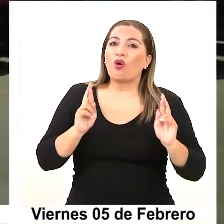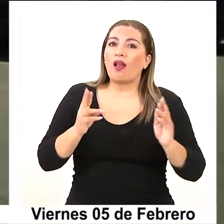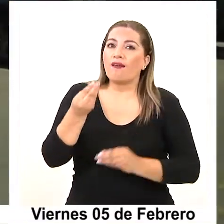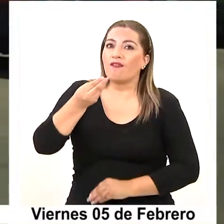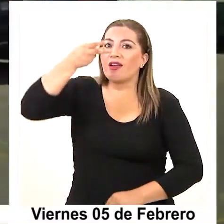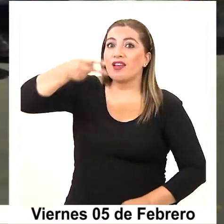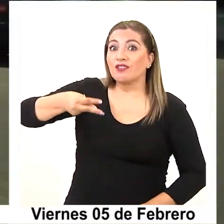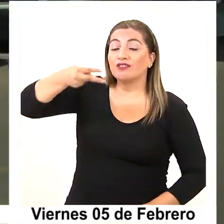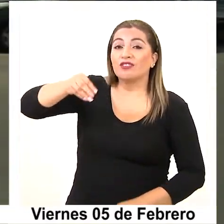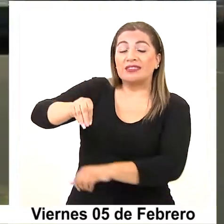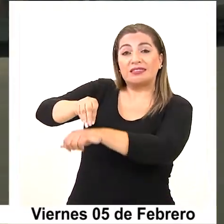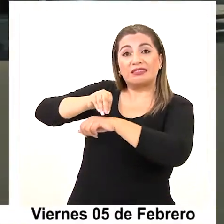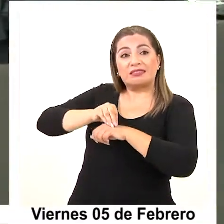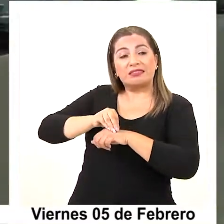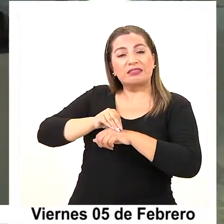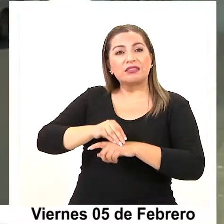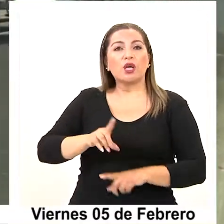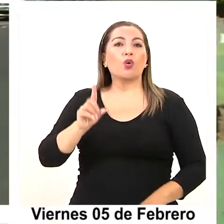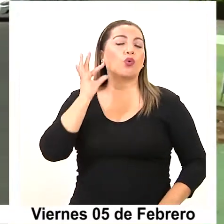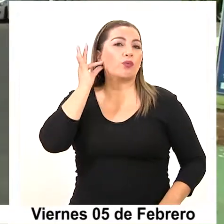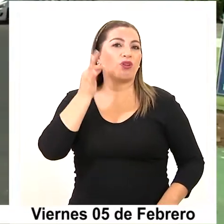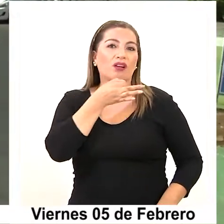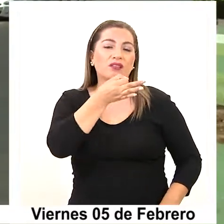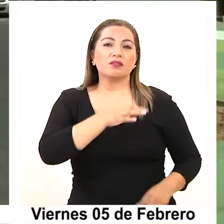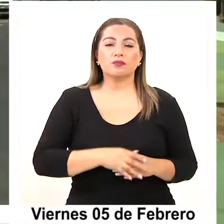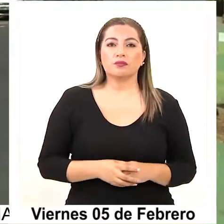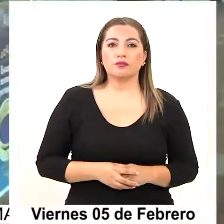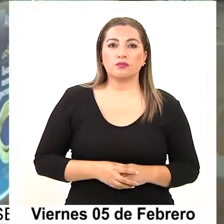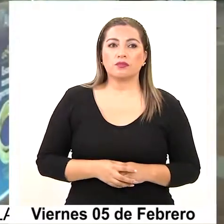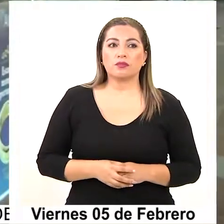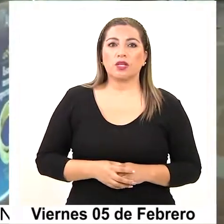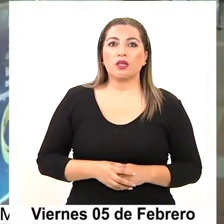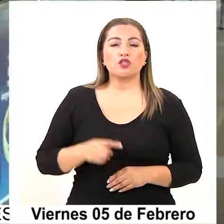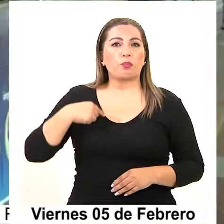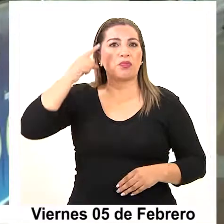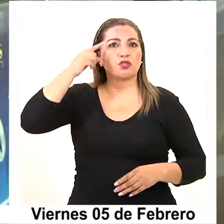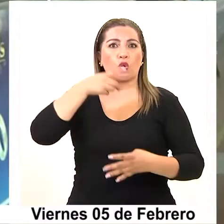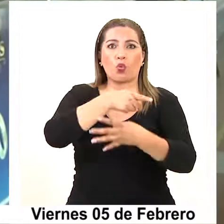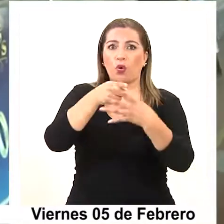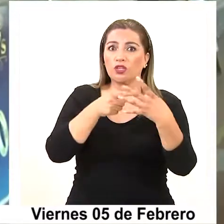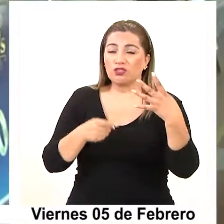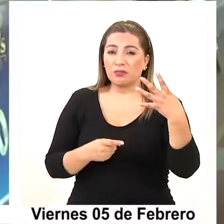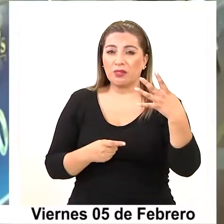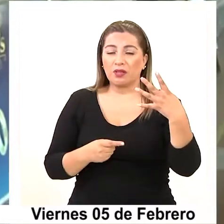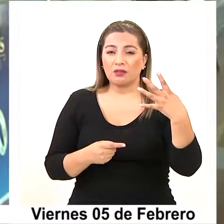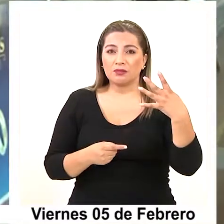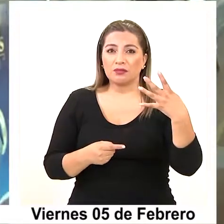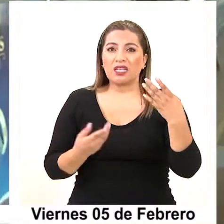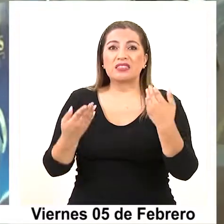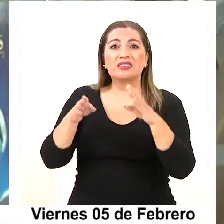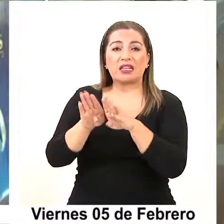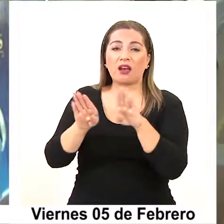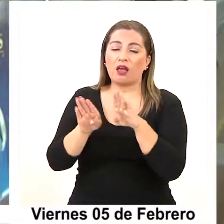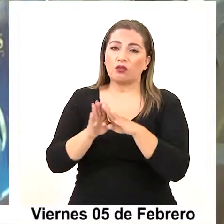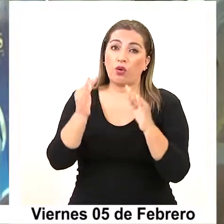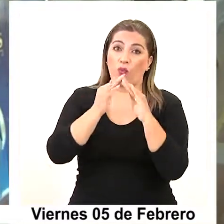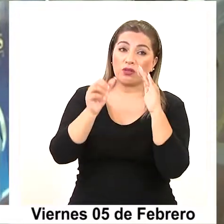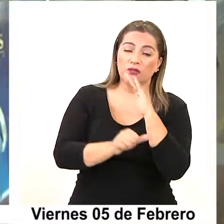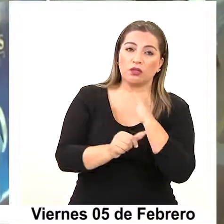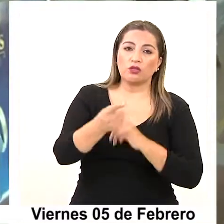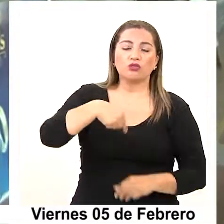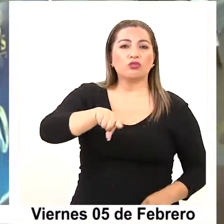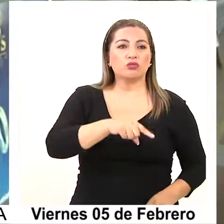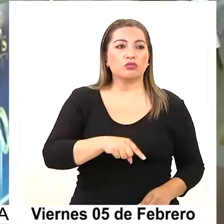noticias, según comentó una de las dirigentes. Se supone que son cuatro semanas que el comercio tiene que estar cerrado. A nosotros nos